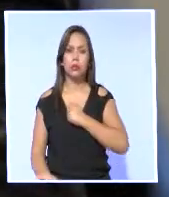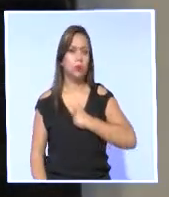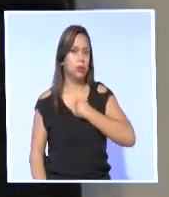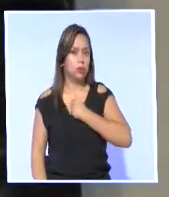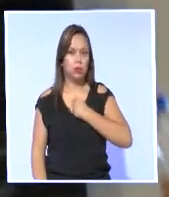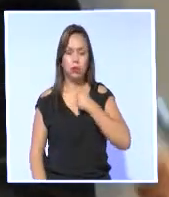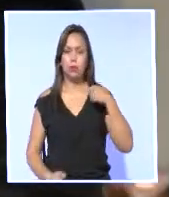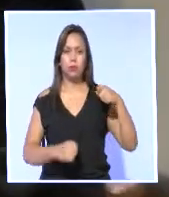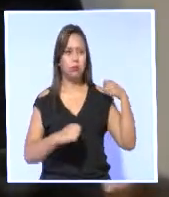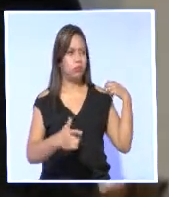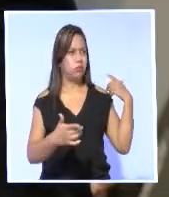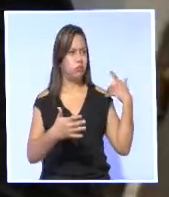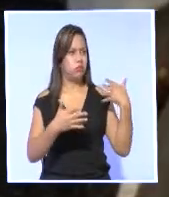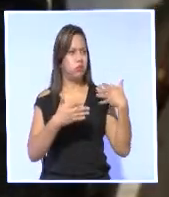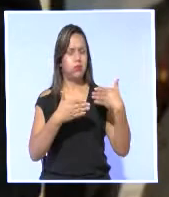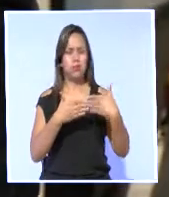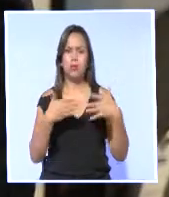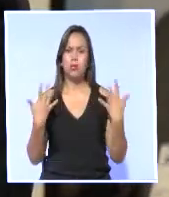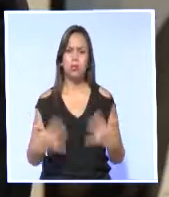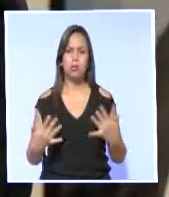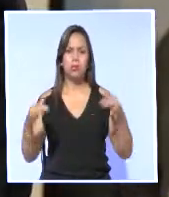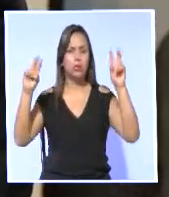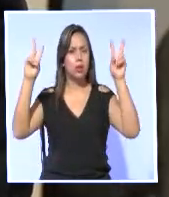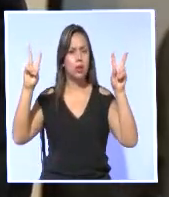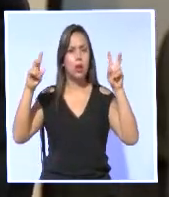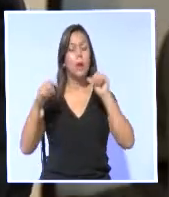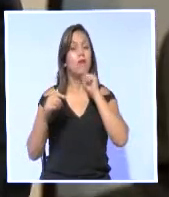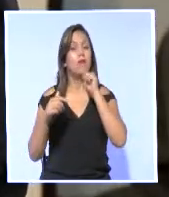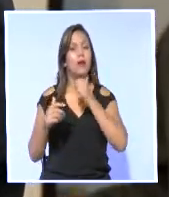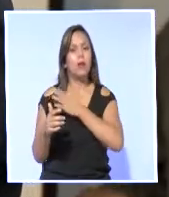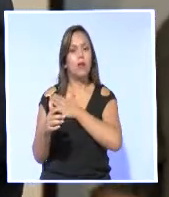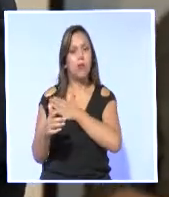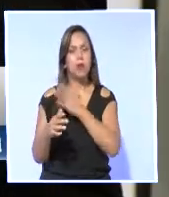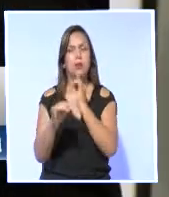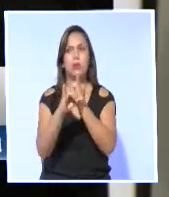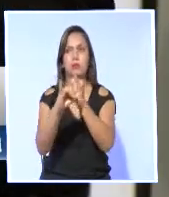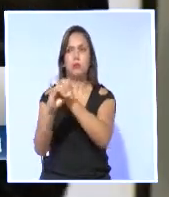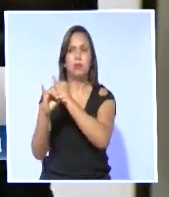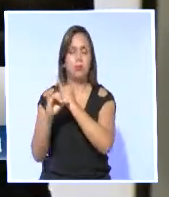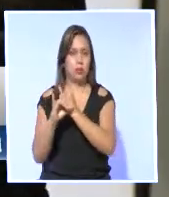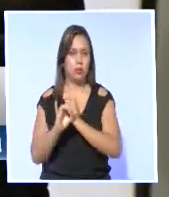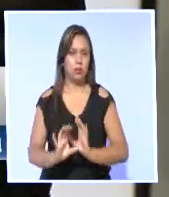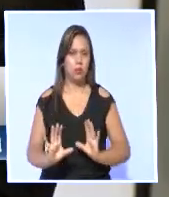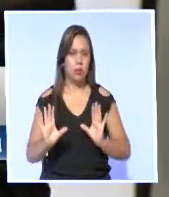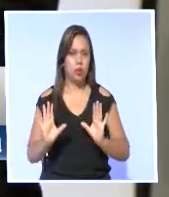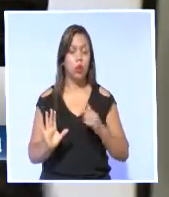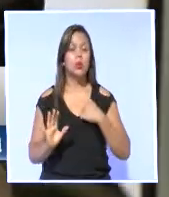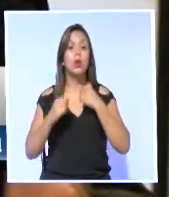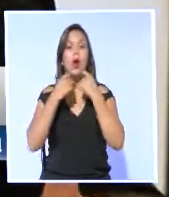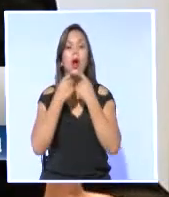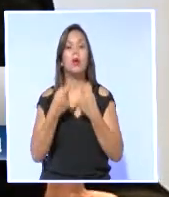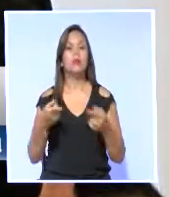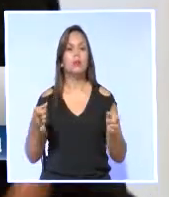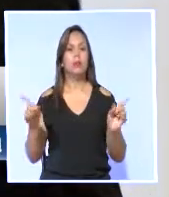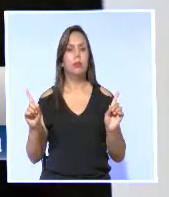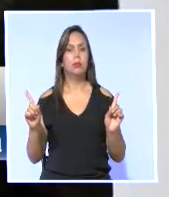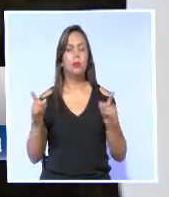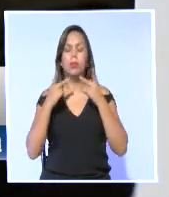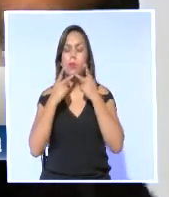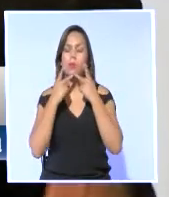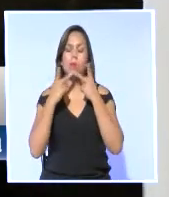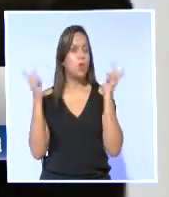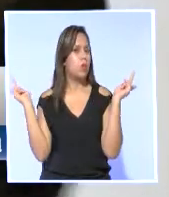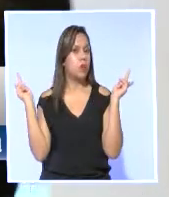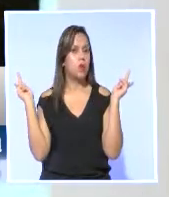que vienen aconteciéndose en torno a la falta de confianza con las instituciones. Yo declaré públicamente ante la prensa,